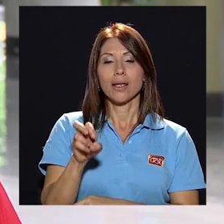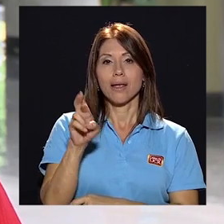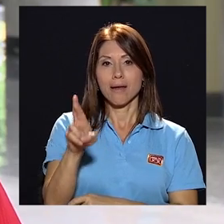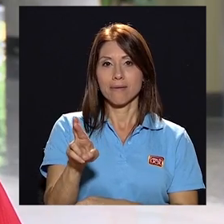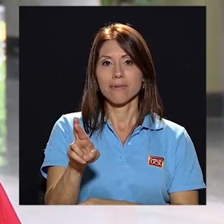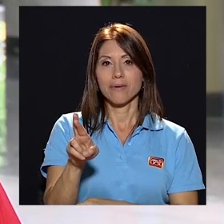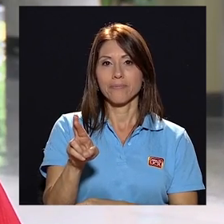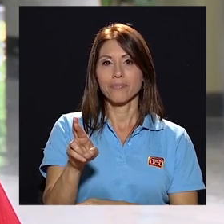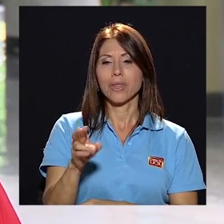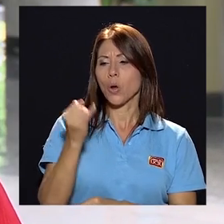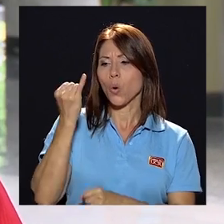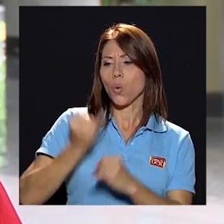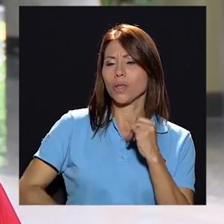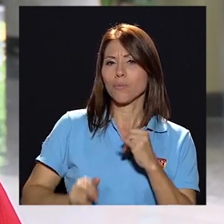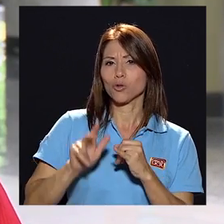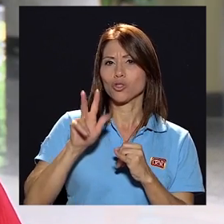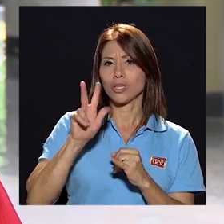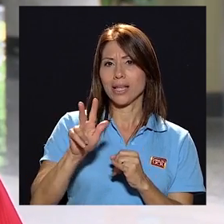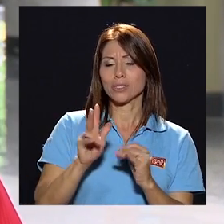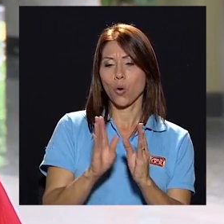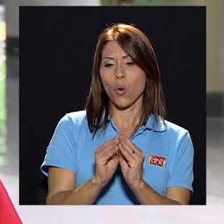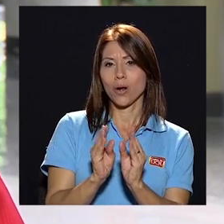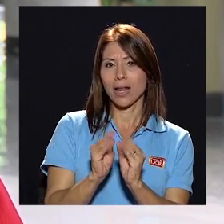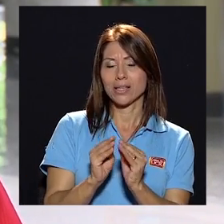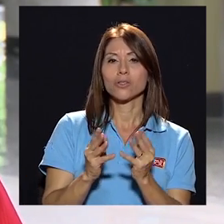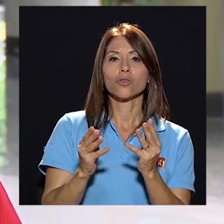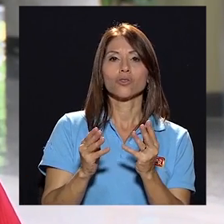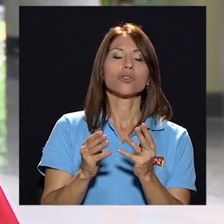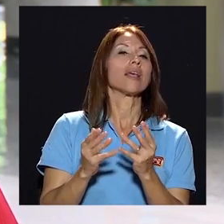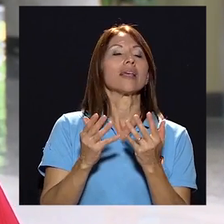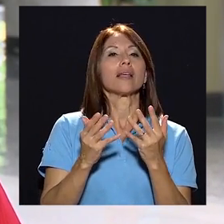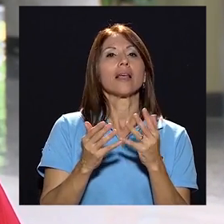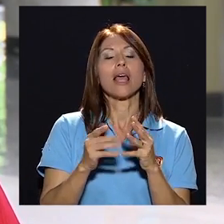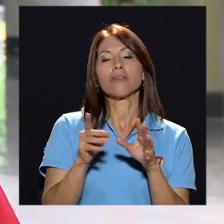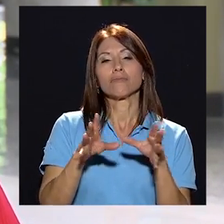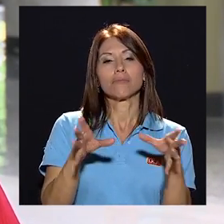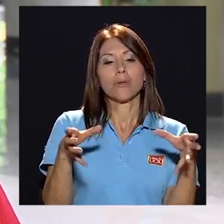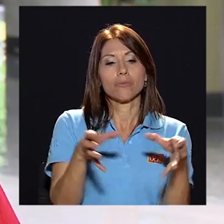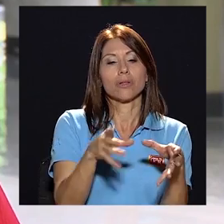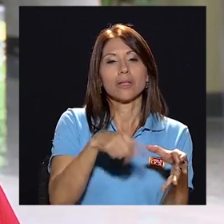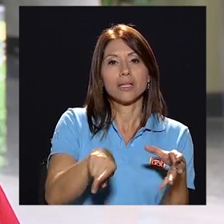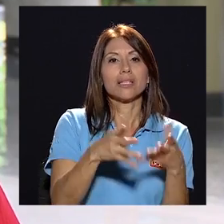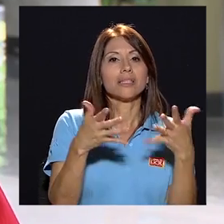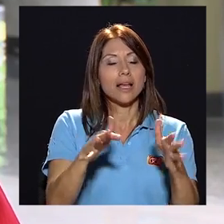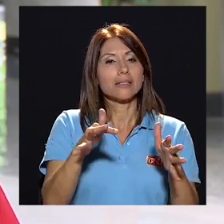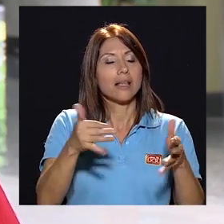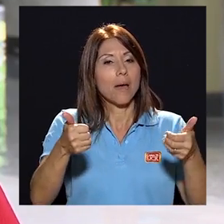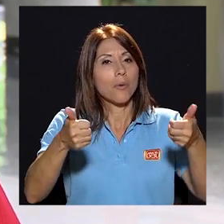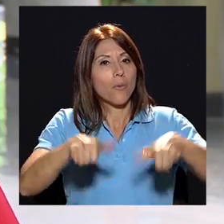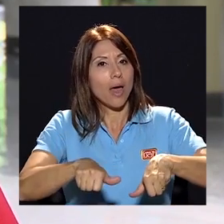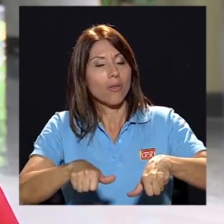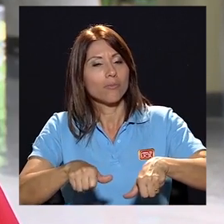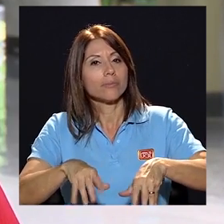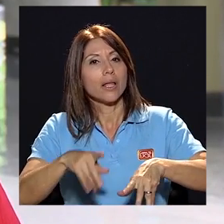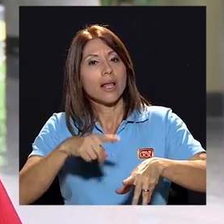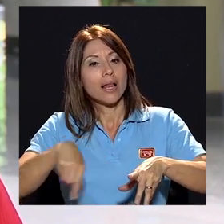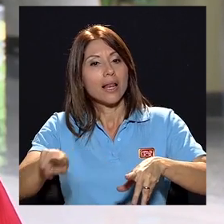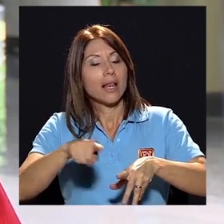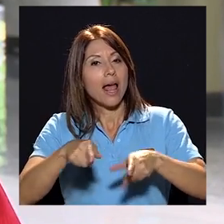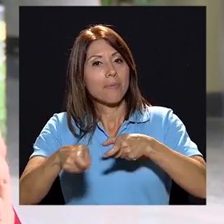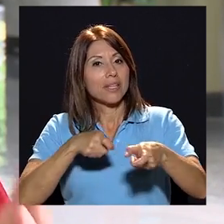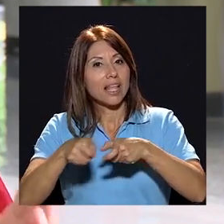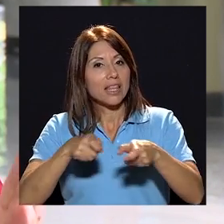planteando en los últimos tres congresos se ha aprobado la participación del sector administrativo en asistancias decisorias